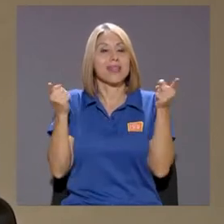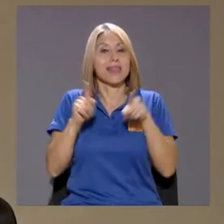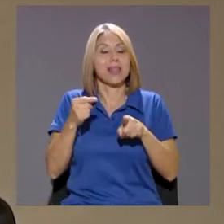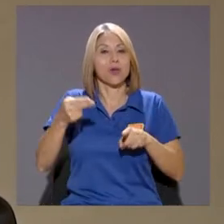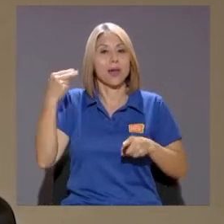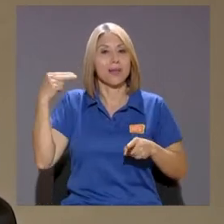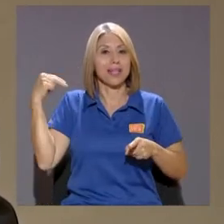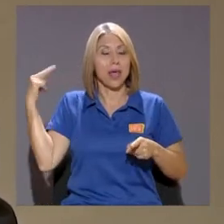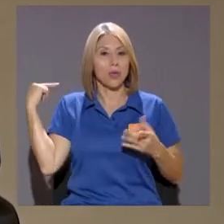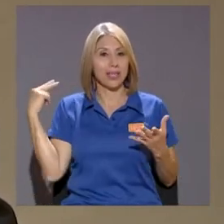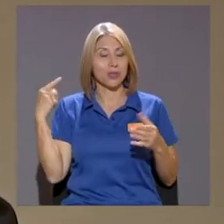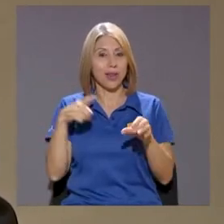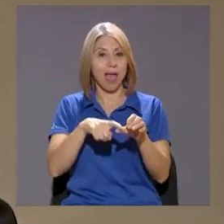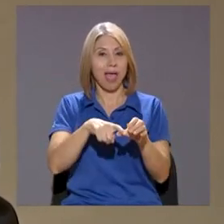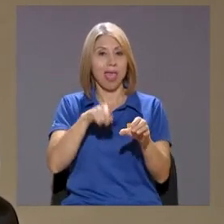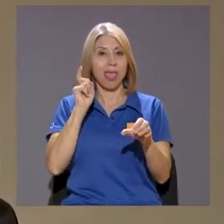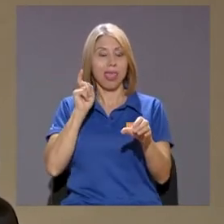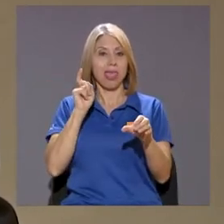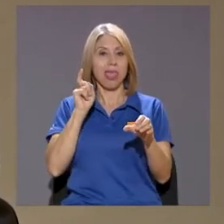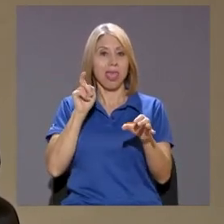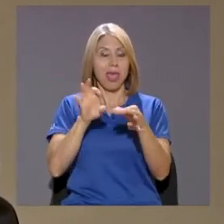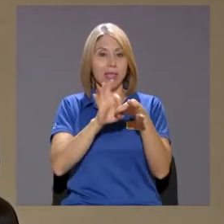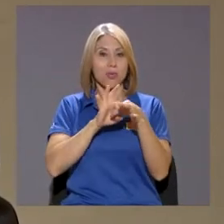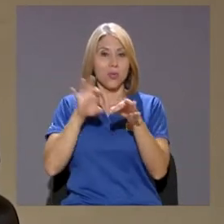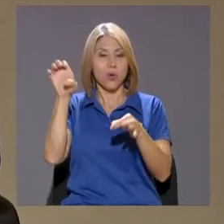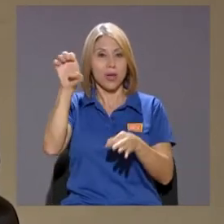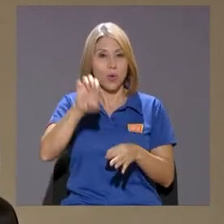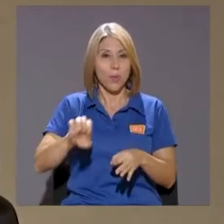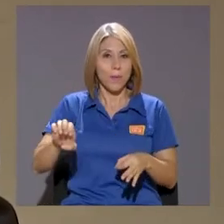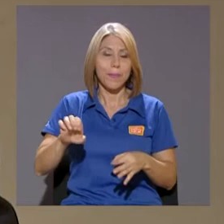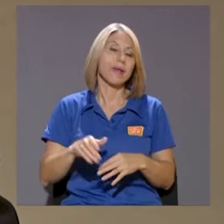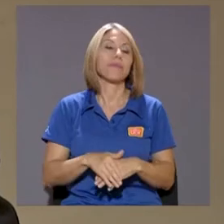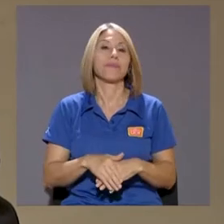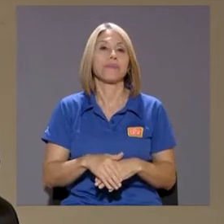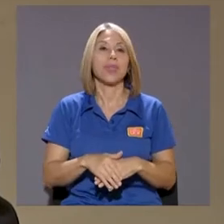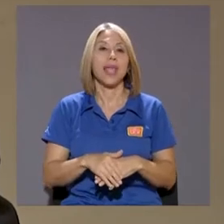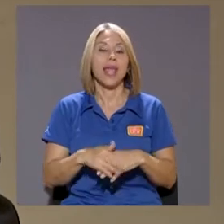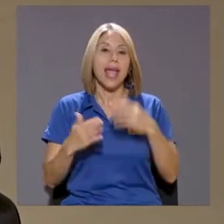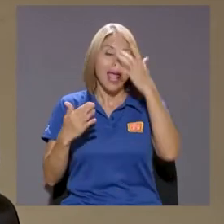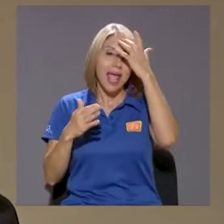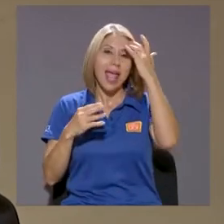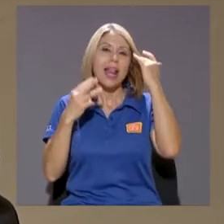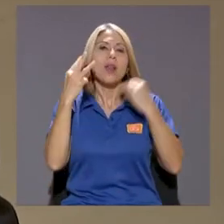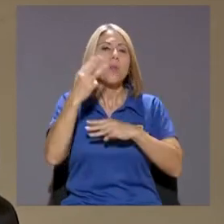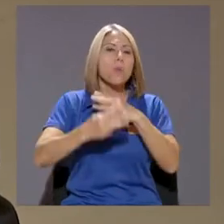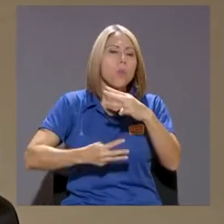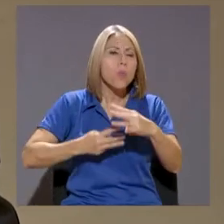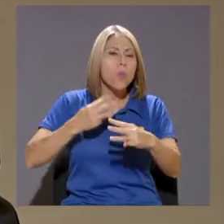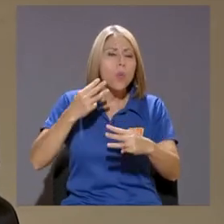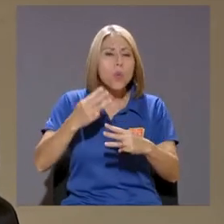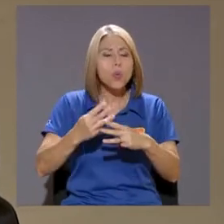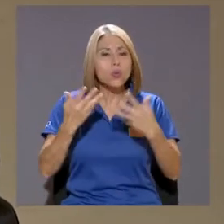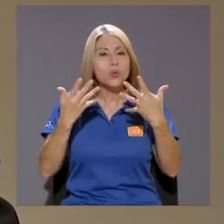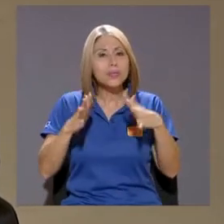El mundo de alguna manera se ha construido puentes Hay algunos